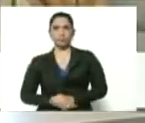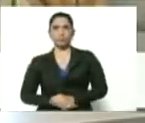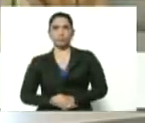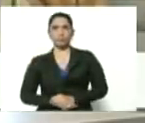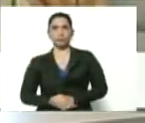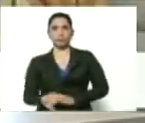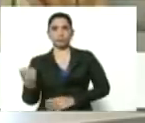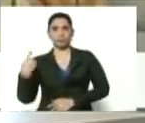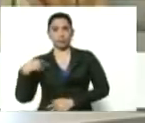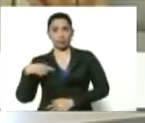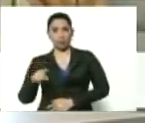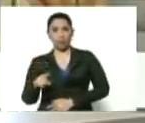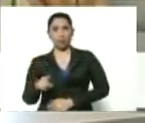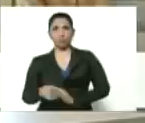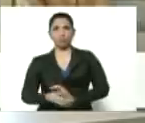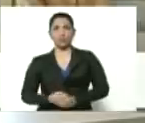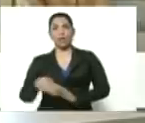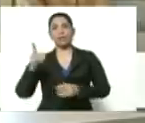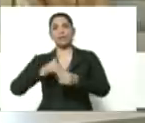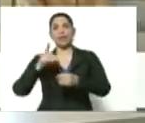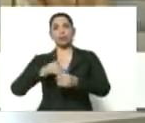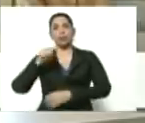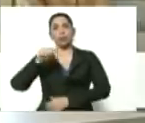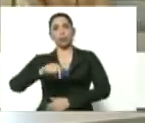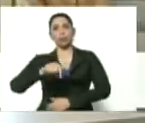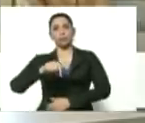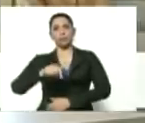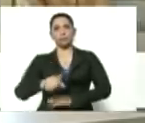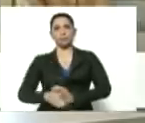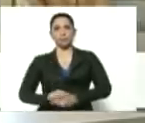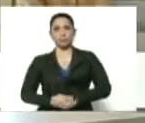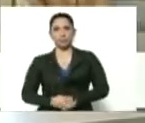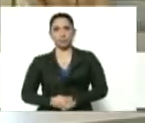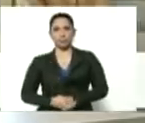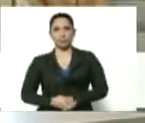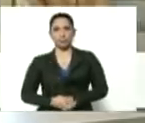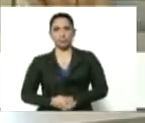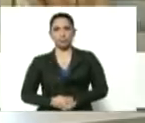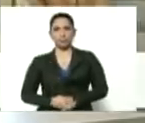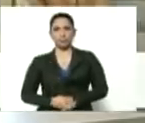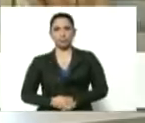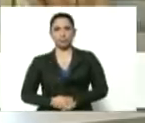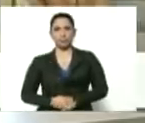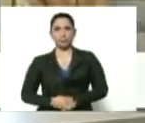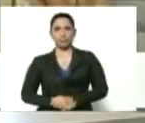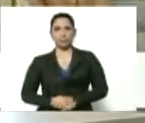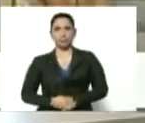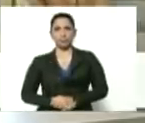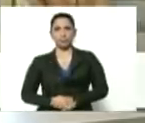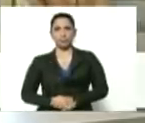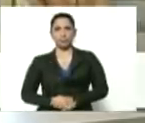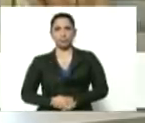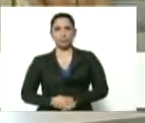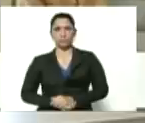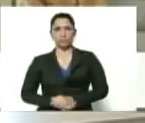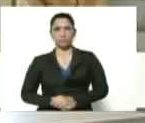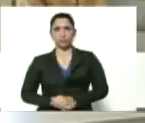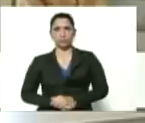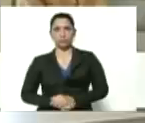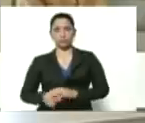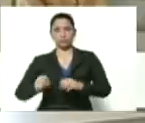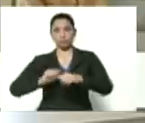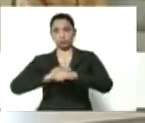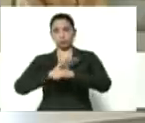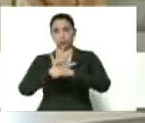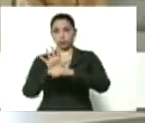aquí tengo los números, los datos de hoy, de el coronavirus.